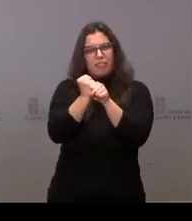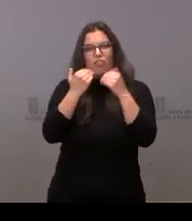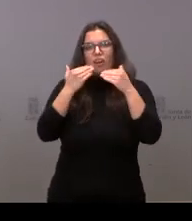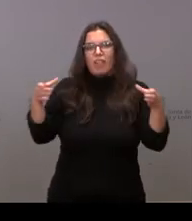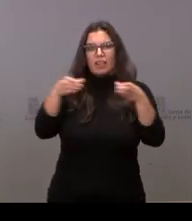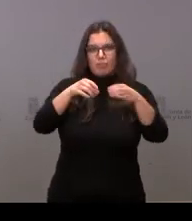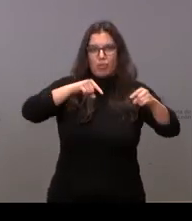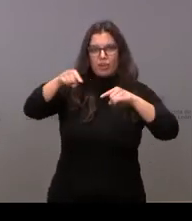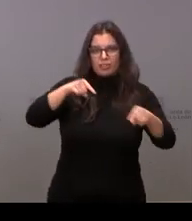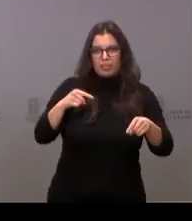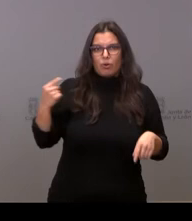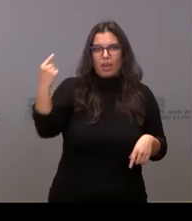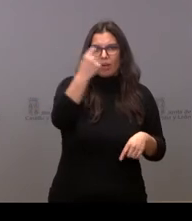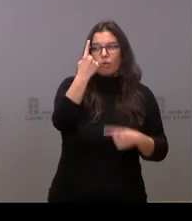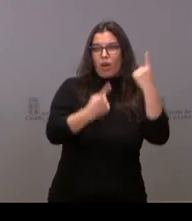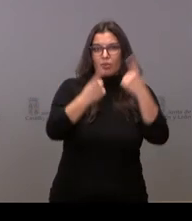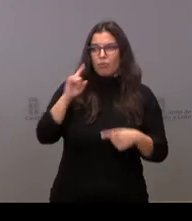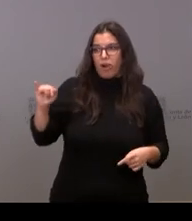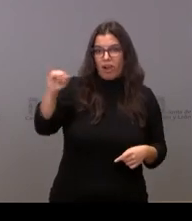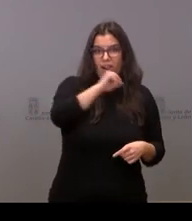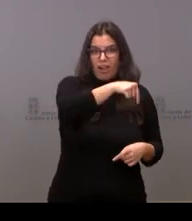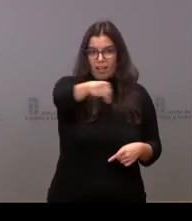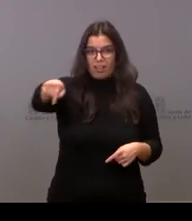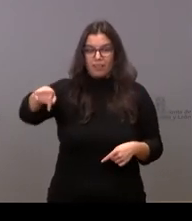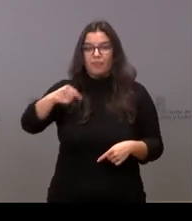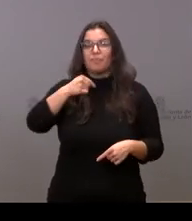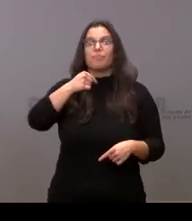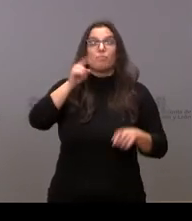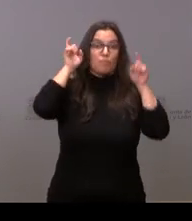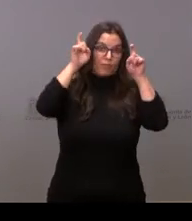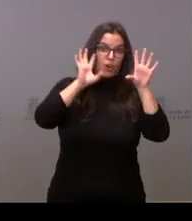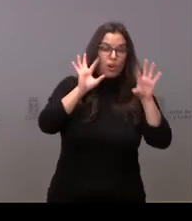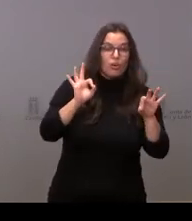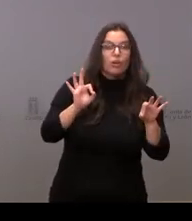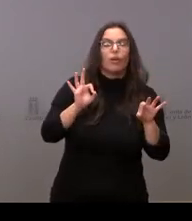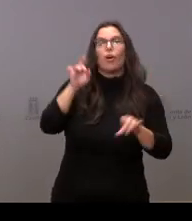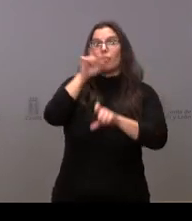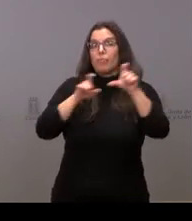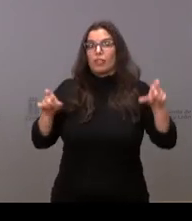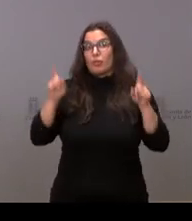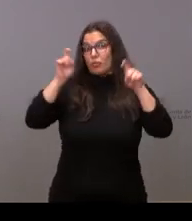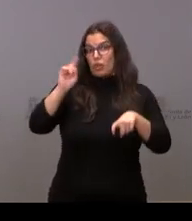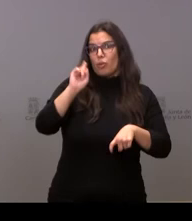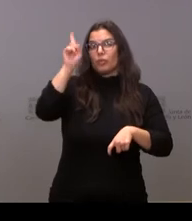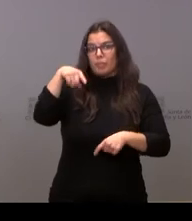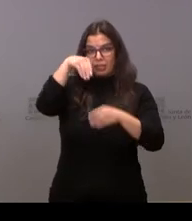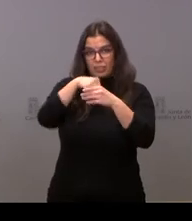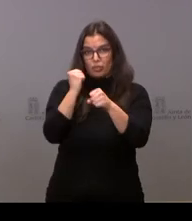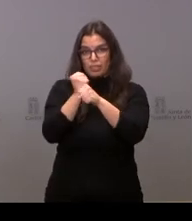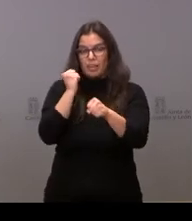directivos. Algunos de ellos están aquí, de sus profesores, por supuesto, del personal no docente y también,